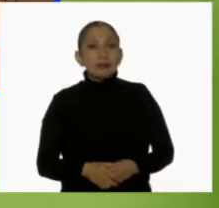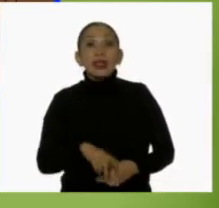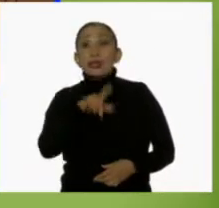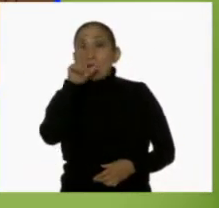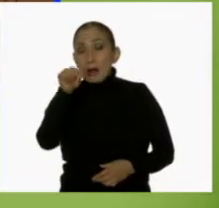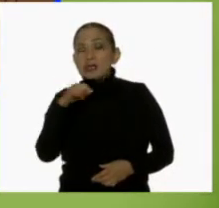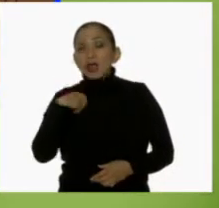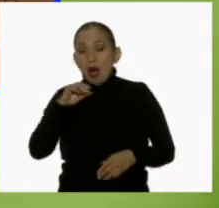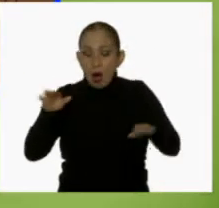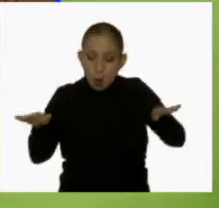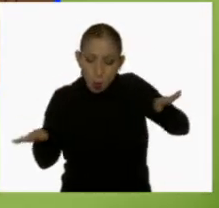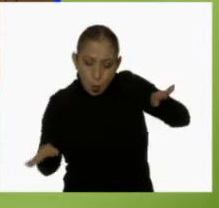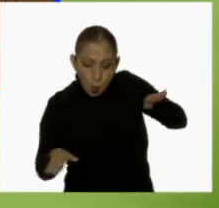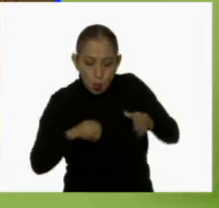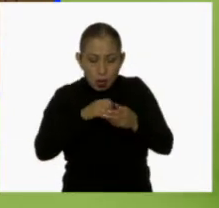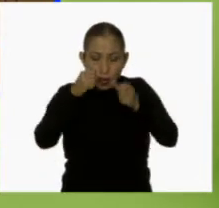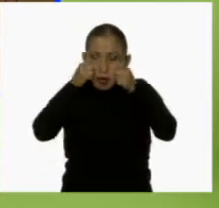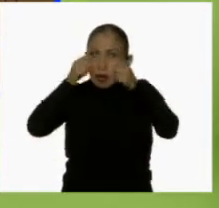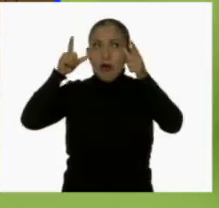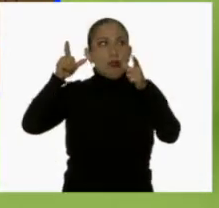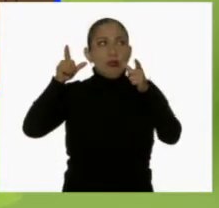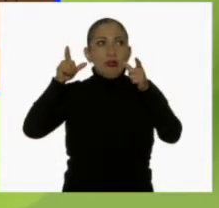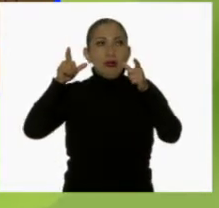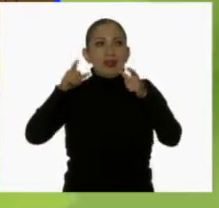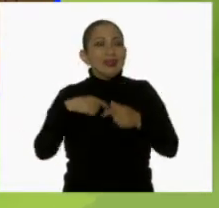Luego bajé y desperté.